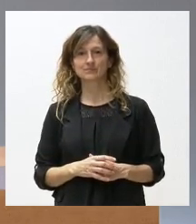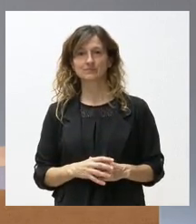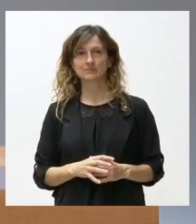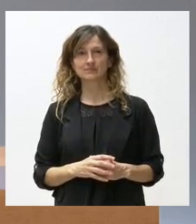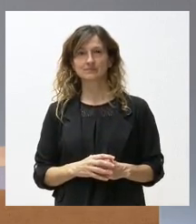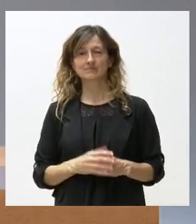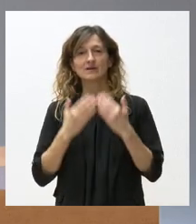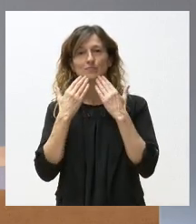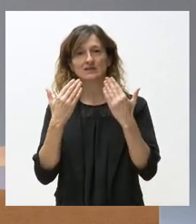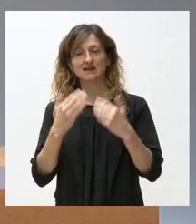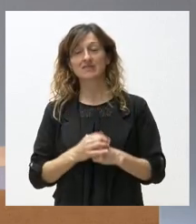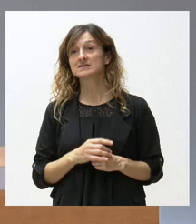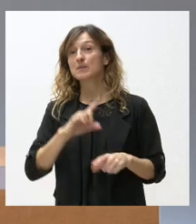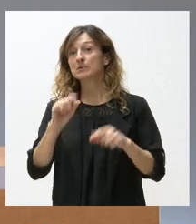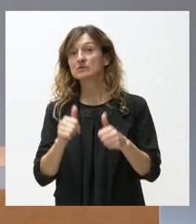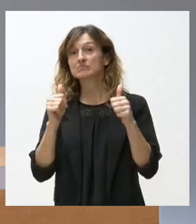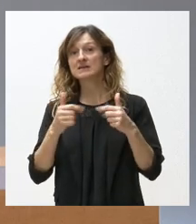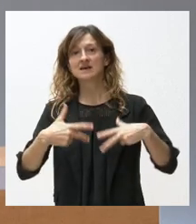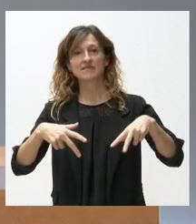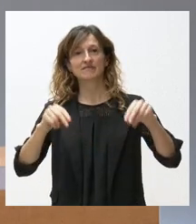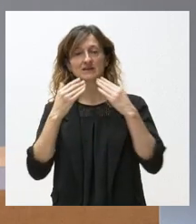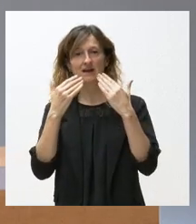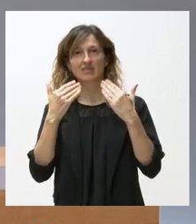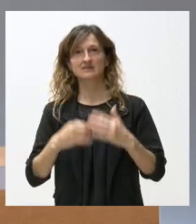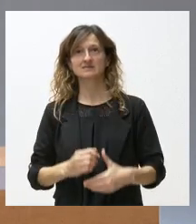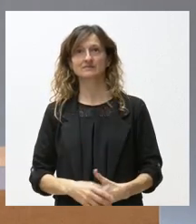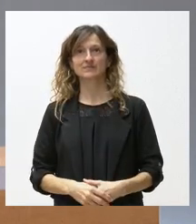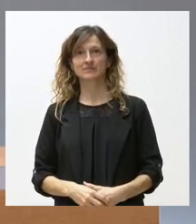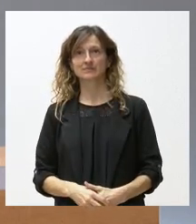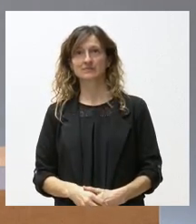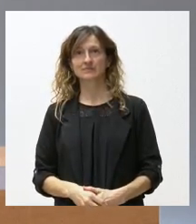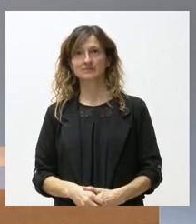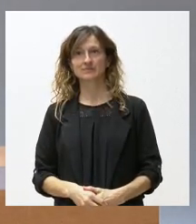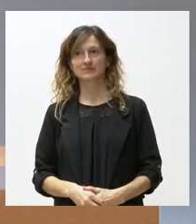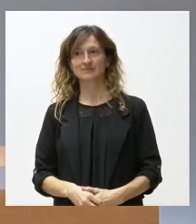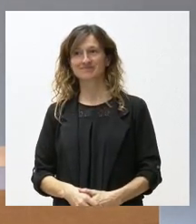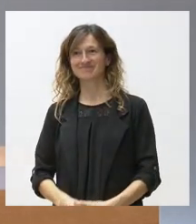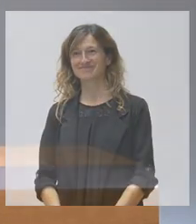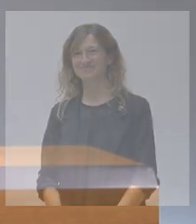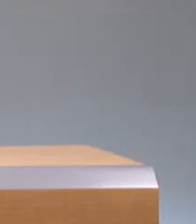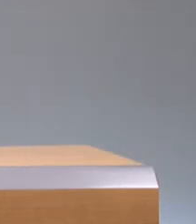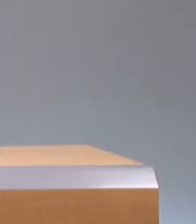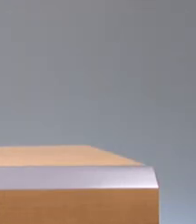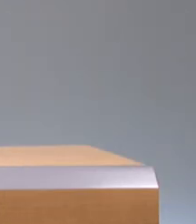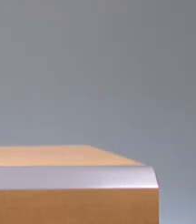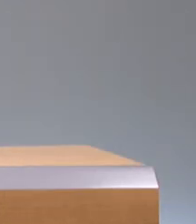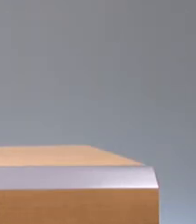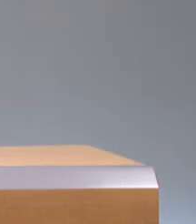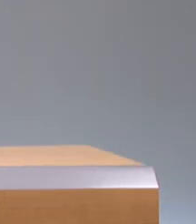Muchas gracias Si no hay más preguntas terminamos aquí gracias ¿Pues les iremos informando?